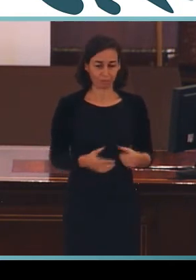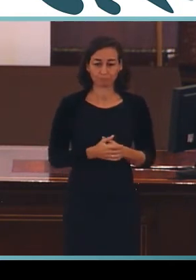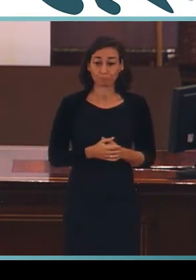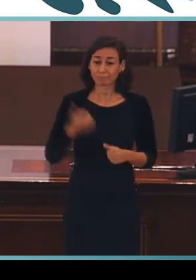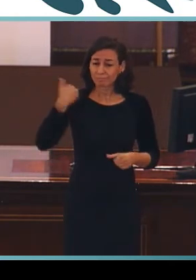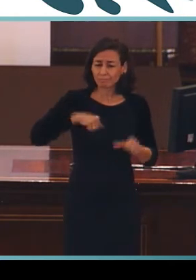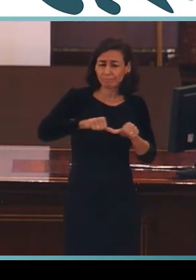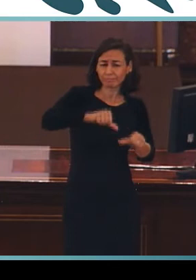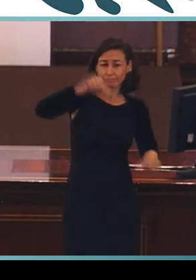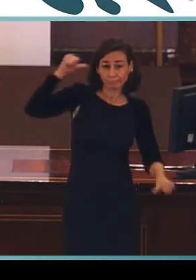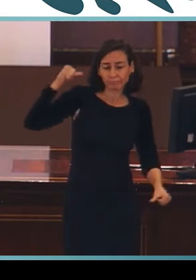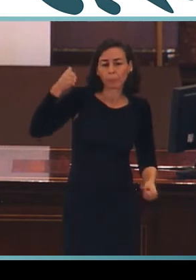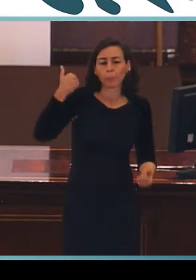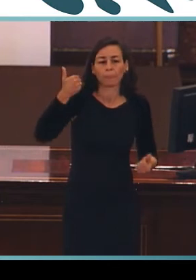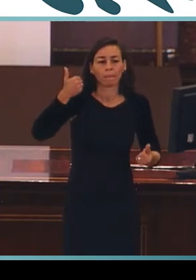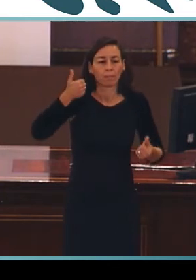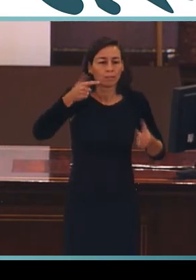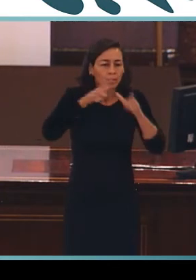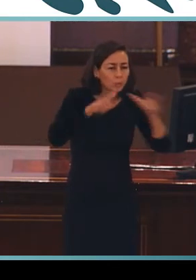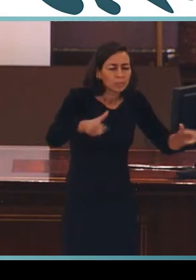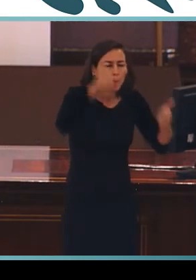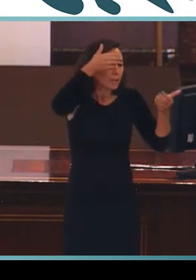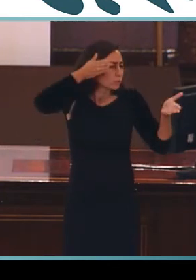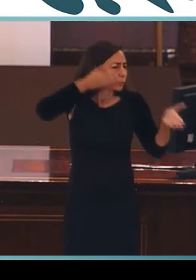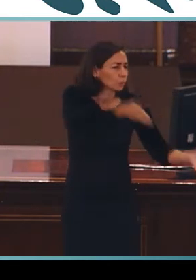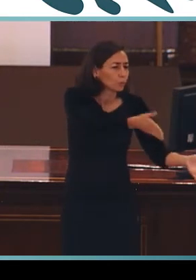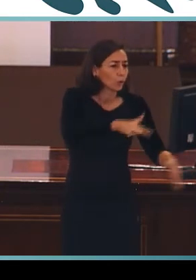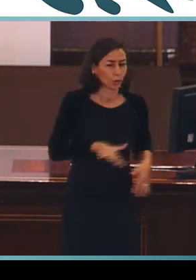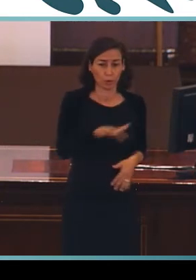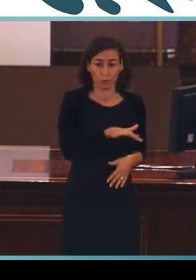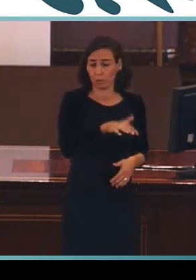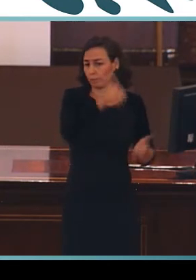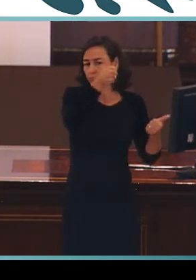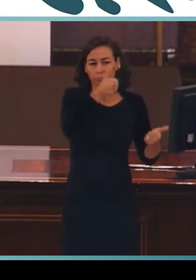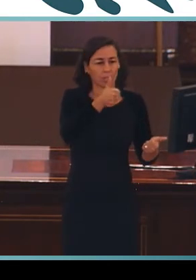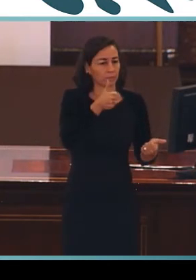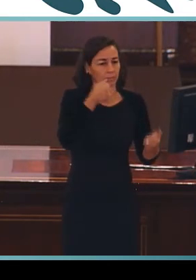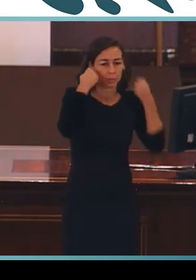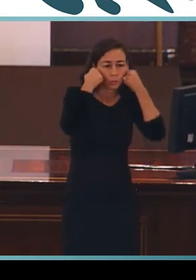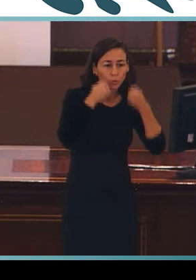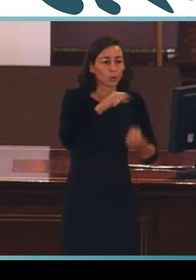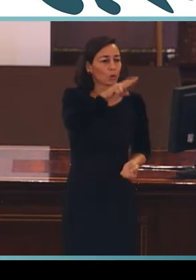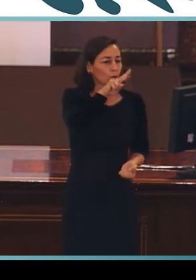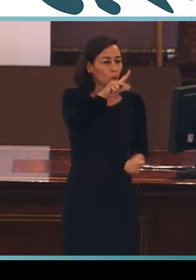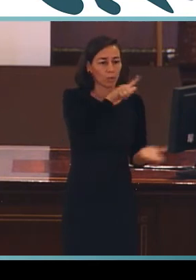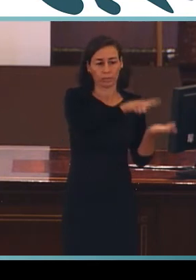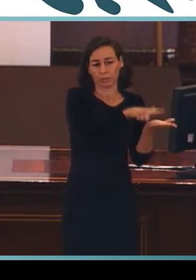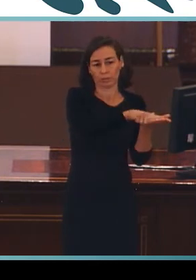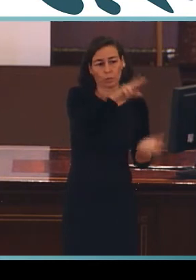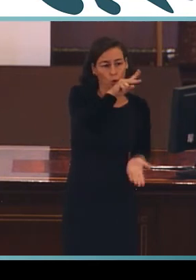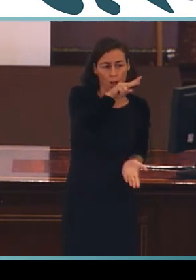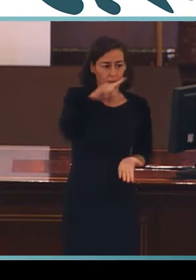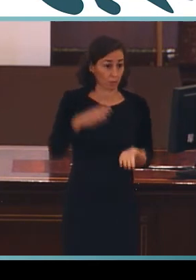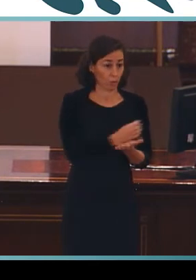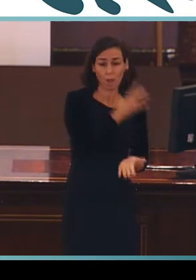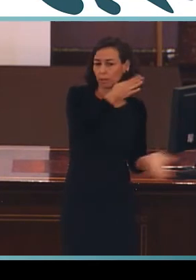ya que durante mucho tiempo, como saben, la lingüística se centró fundamentalmente y de modo restrictivo en el estudio de los lenguajes orales. Por